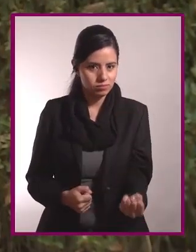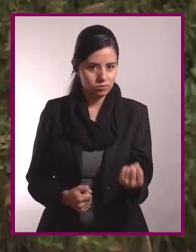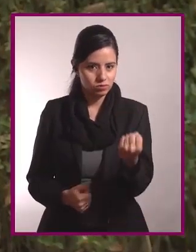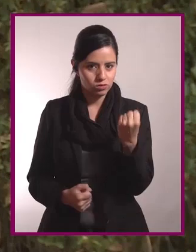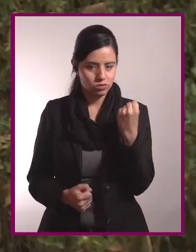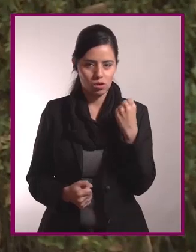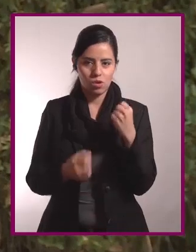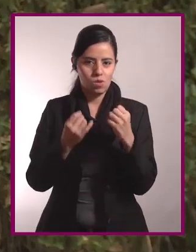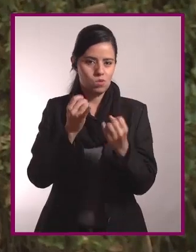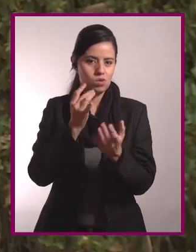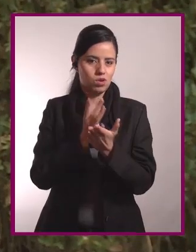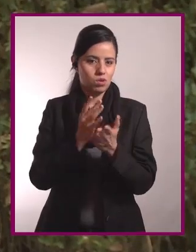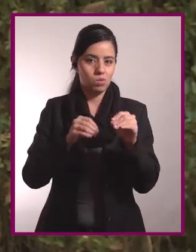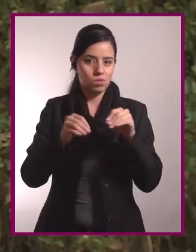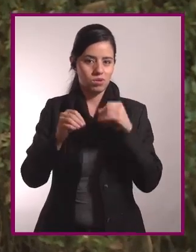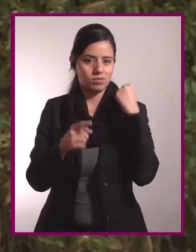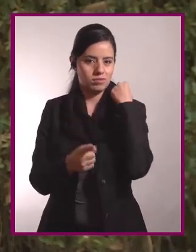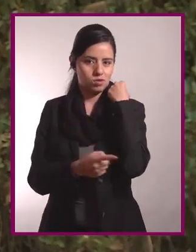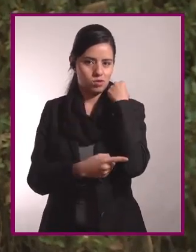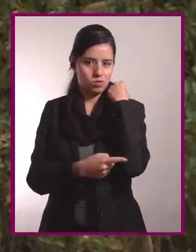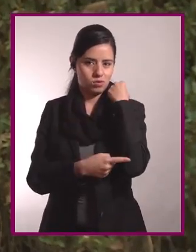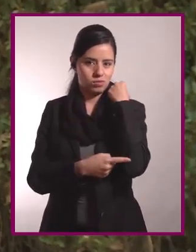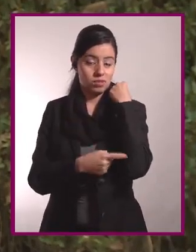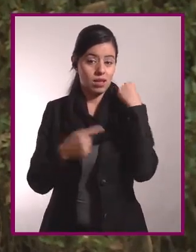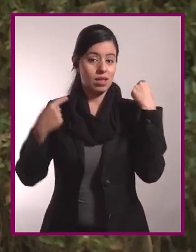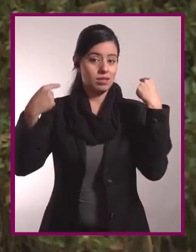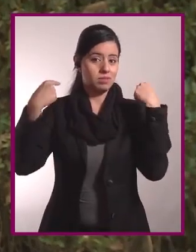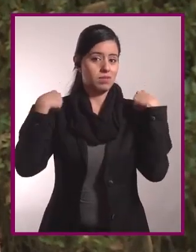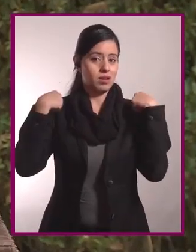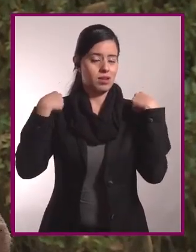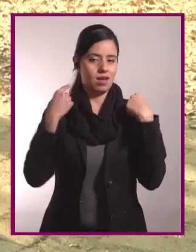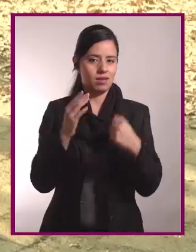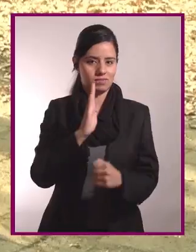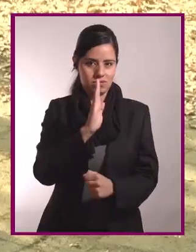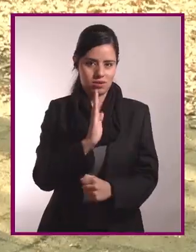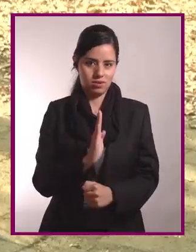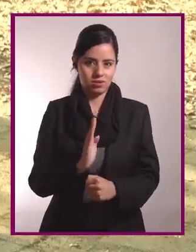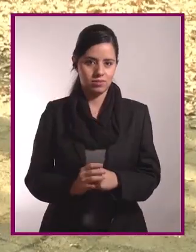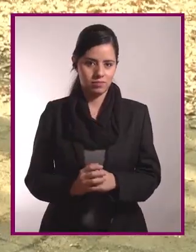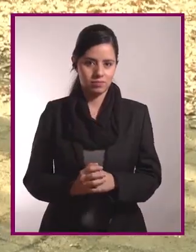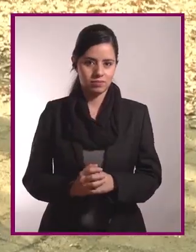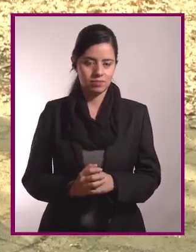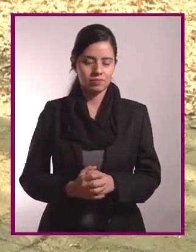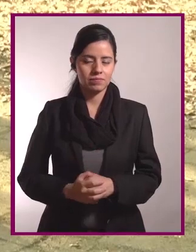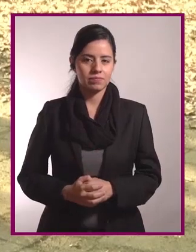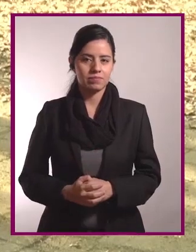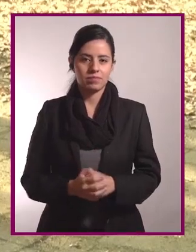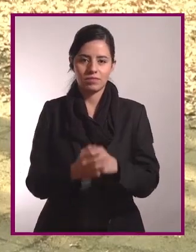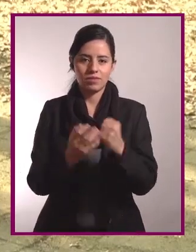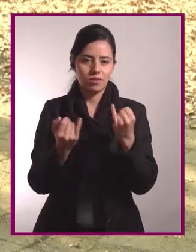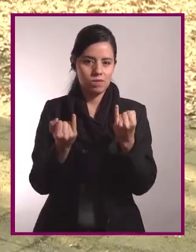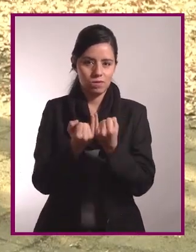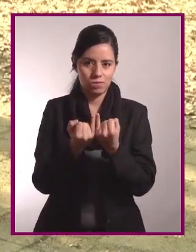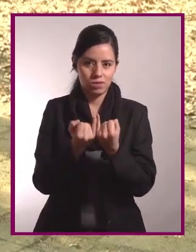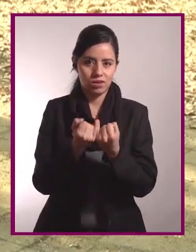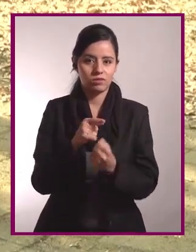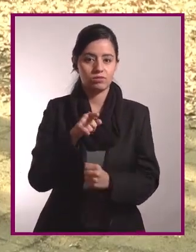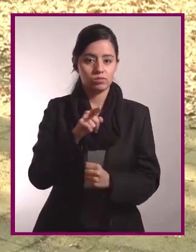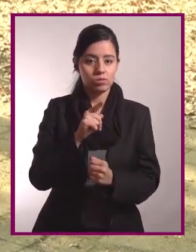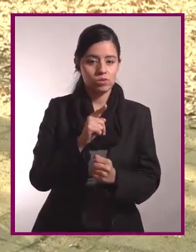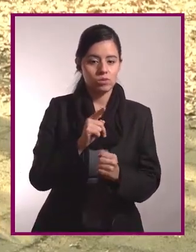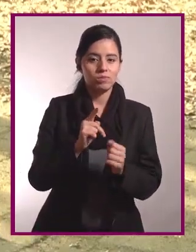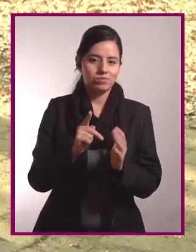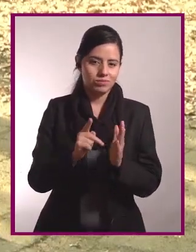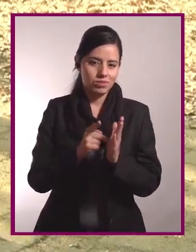Muevo solo el codo. La espalda recta. Tomo aire. Exhalo. Igual. Tres series